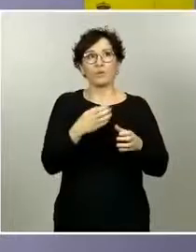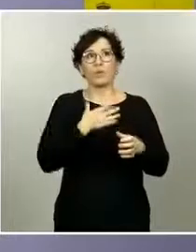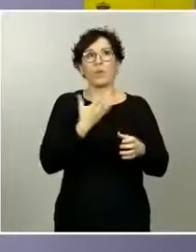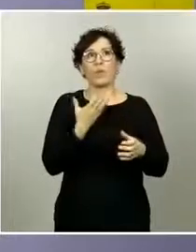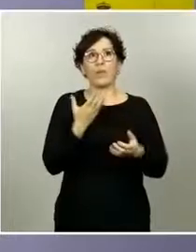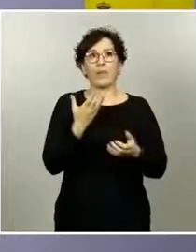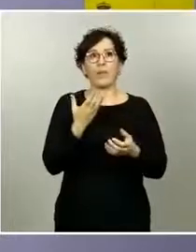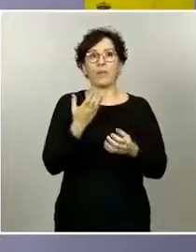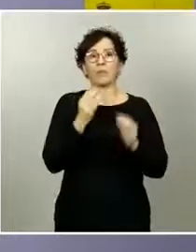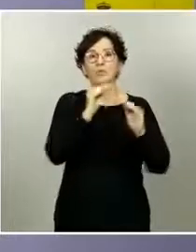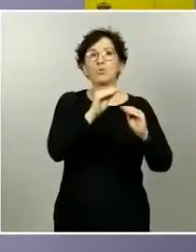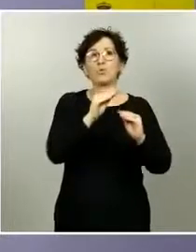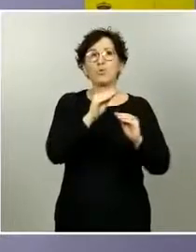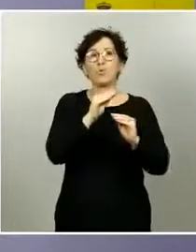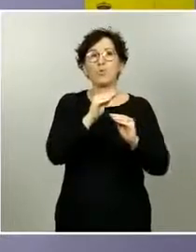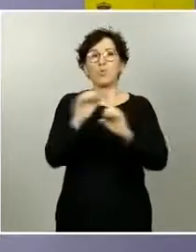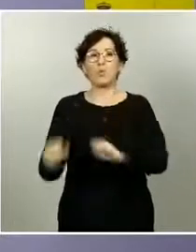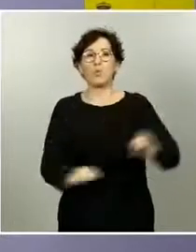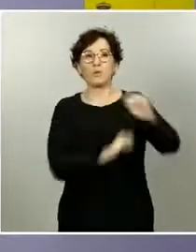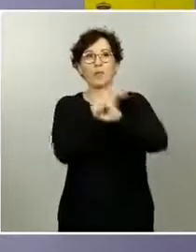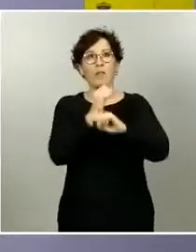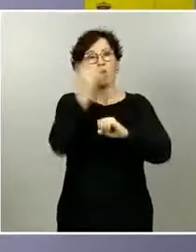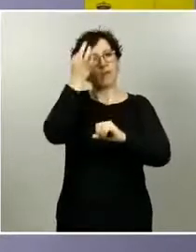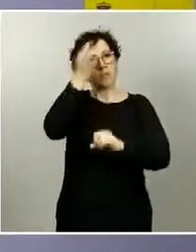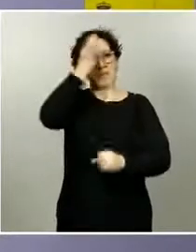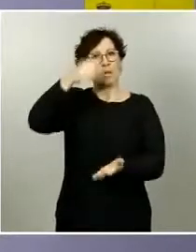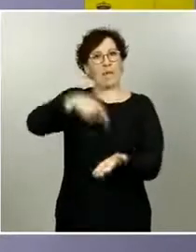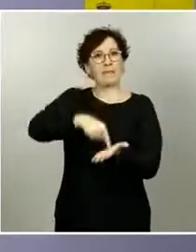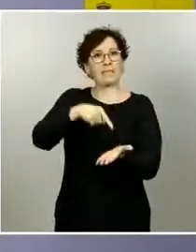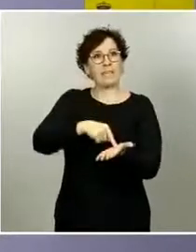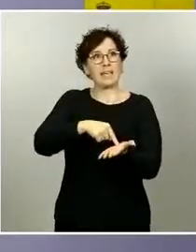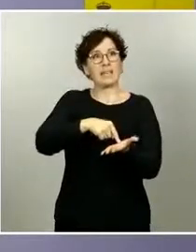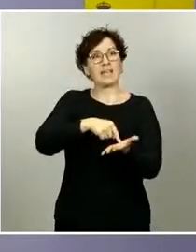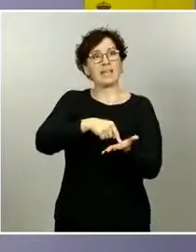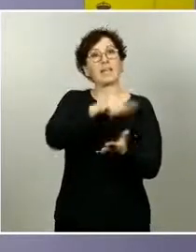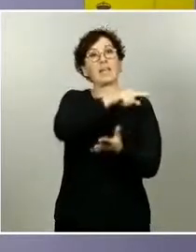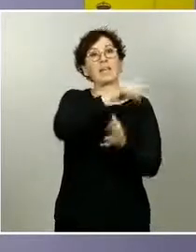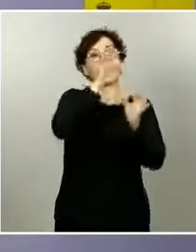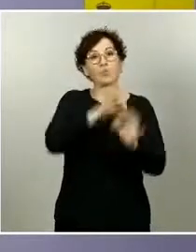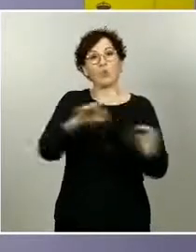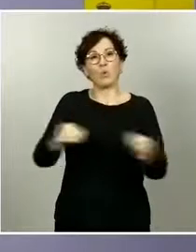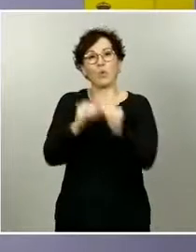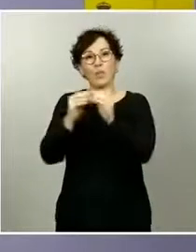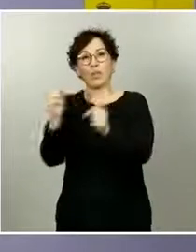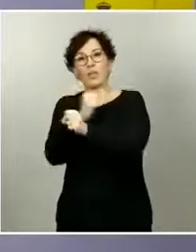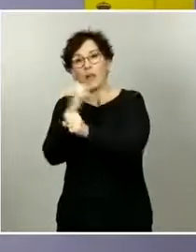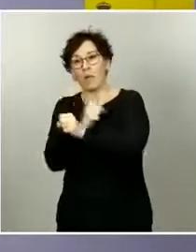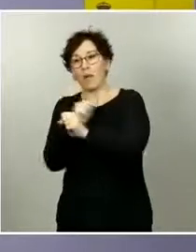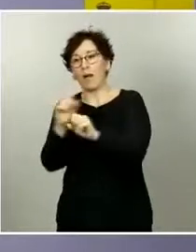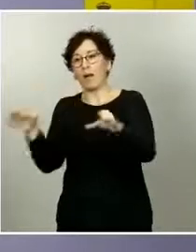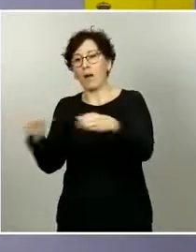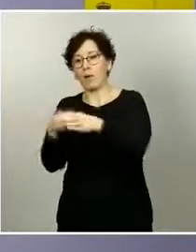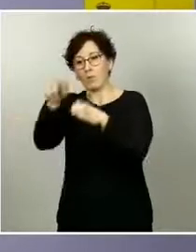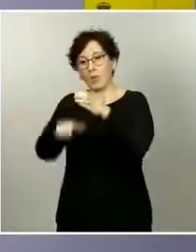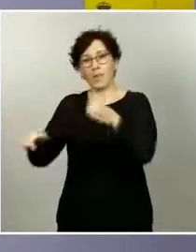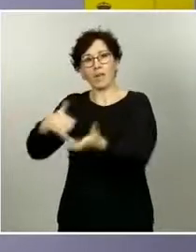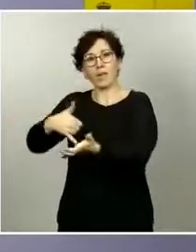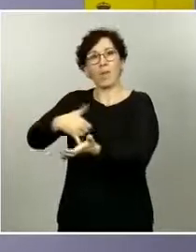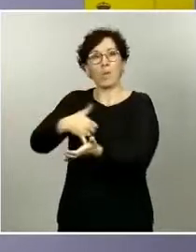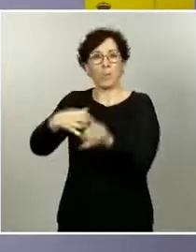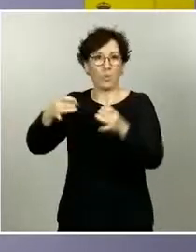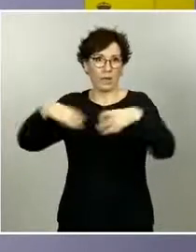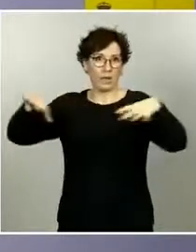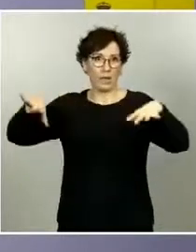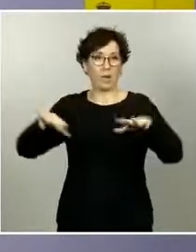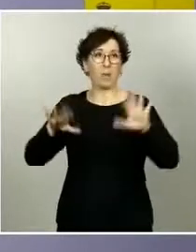hay diferentes grupos que a lo mejor son un poco más exigentes en cuanto al nivel de protección y que probablemente coincide con aquellos que